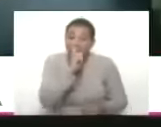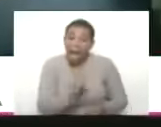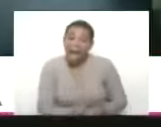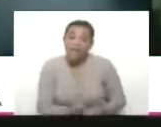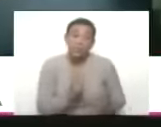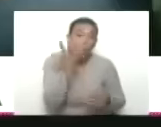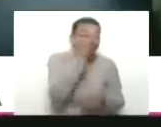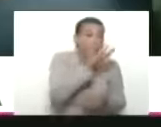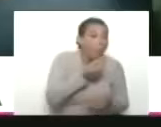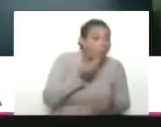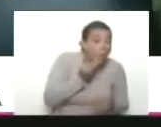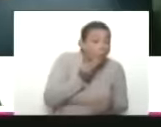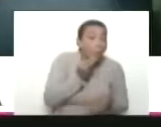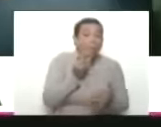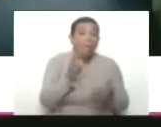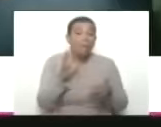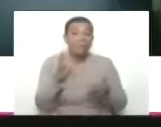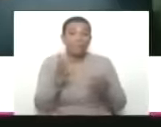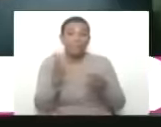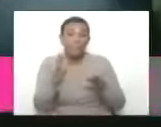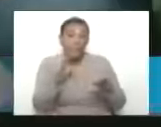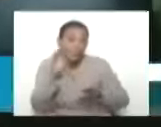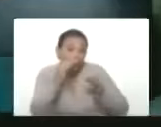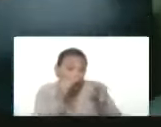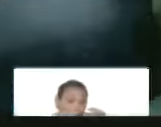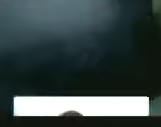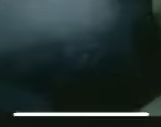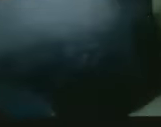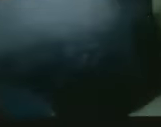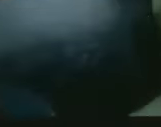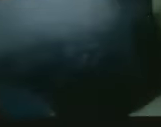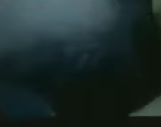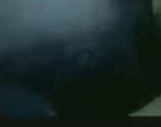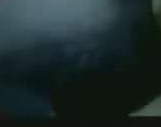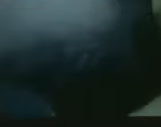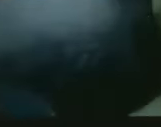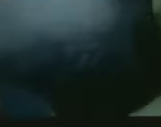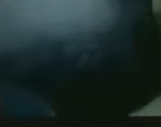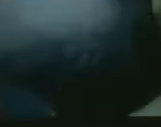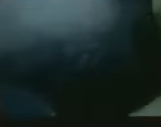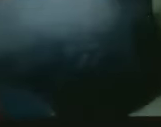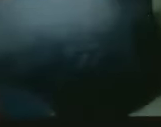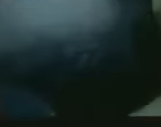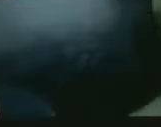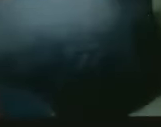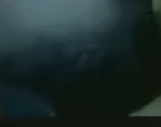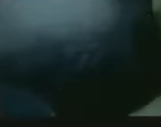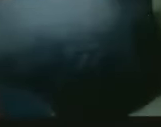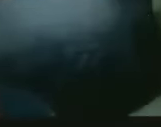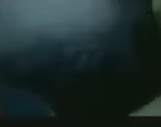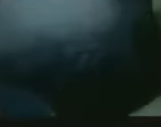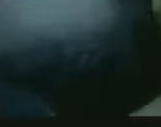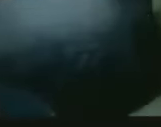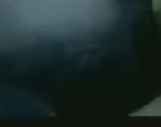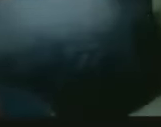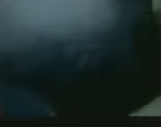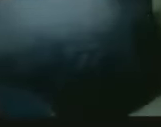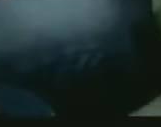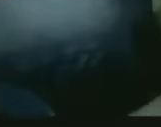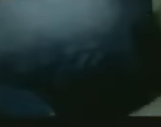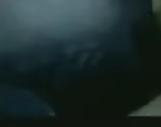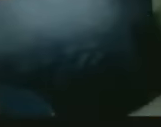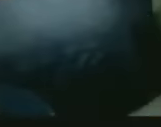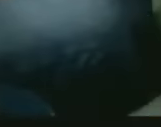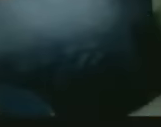tanto de la niña de la adolescente de la mujer gestante de la mujer ya en su adultez mayor